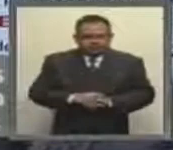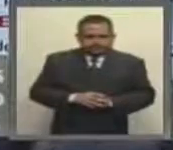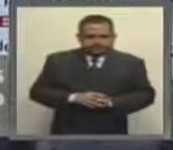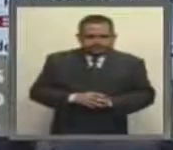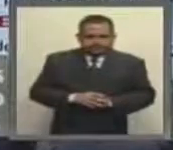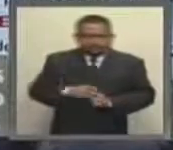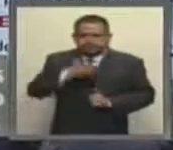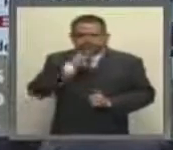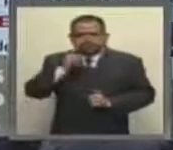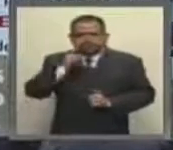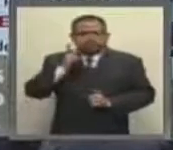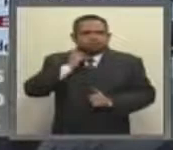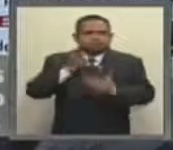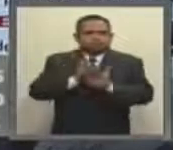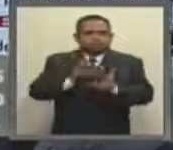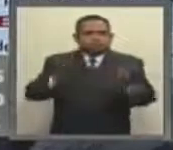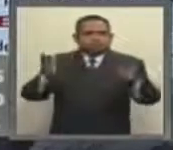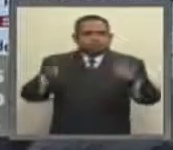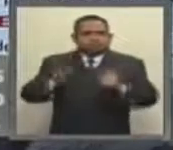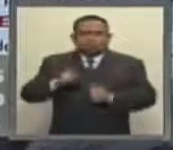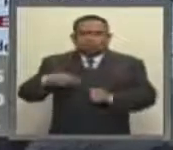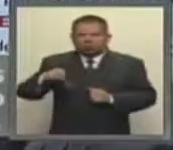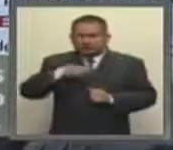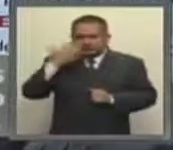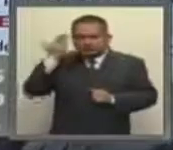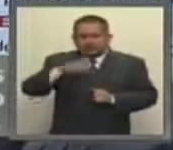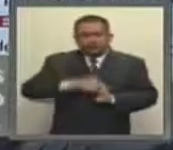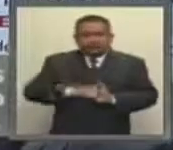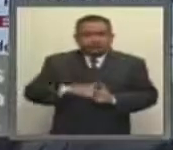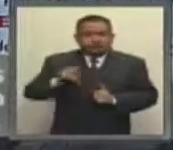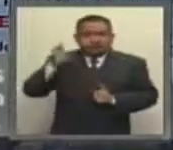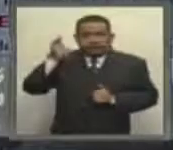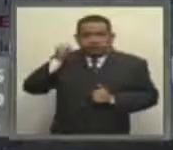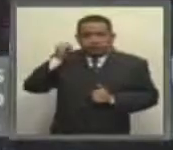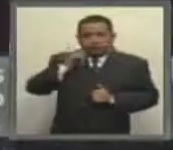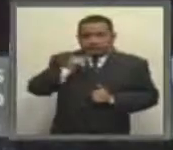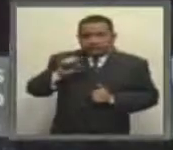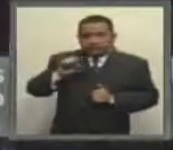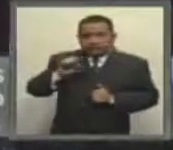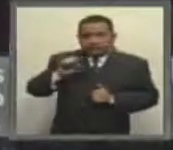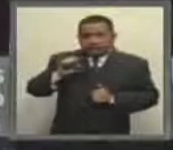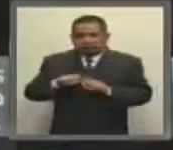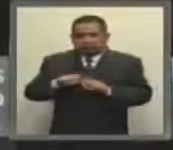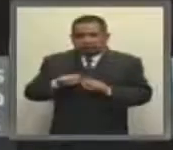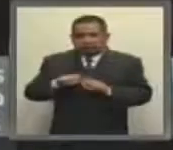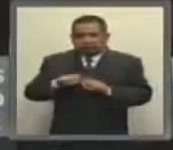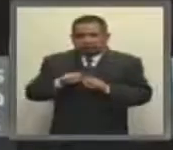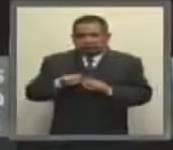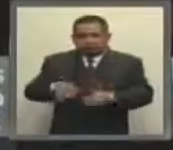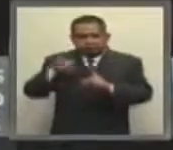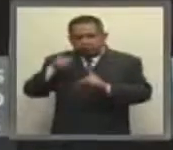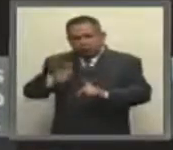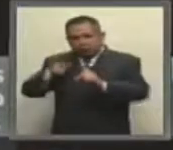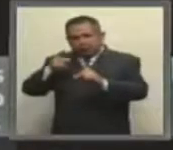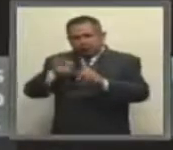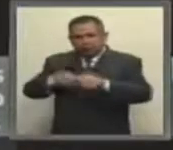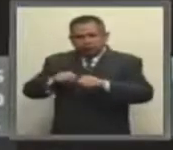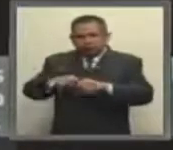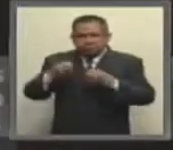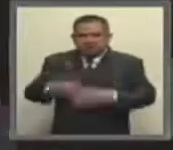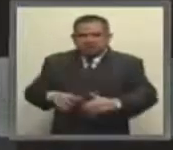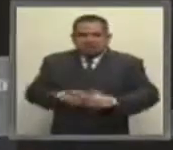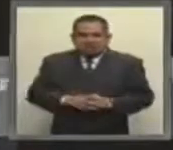Diputadas y diputados, ustedes saben que pensionista perderá su objeto social e incluso